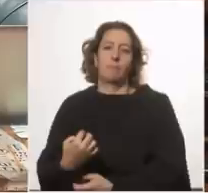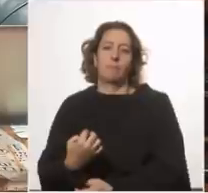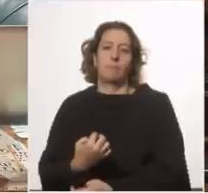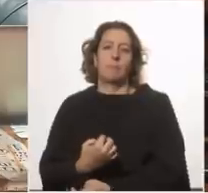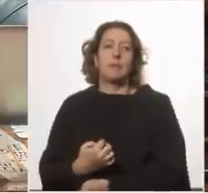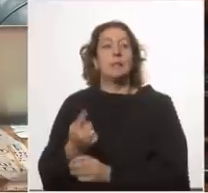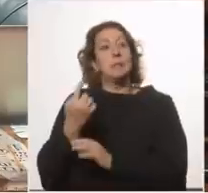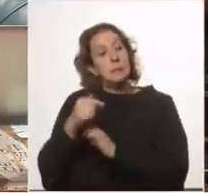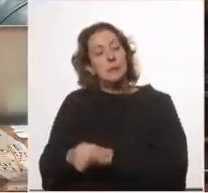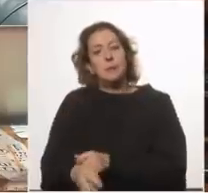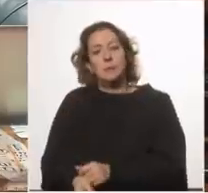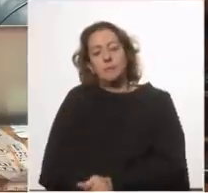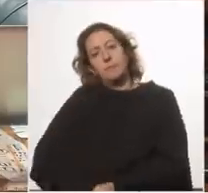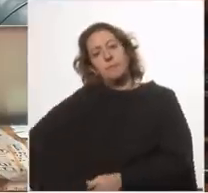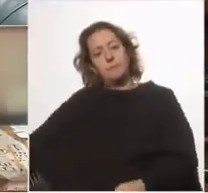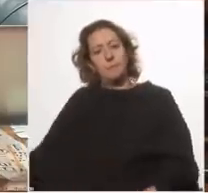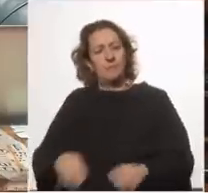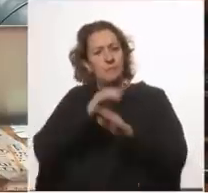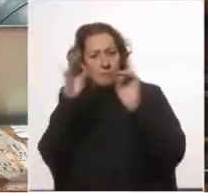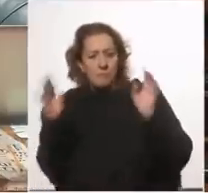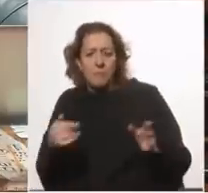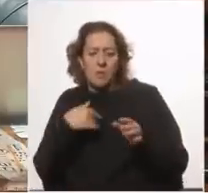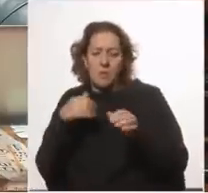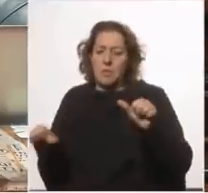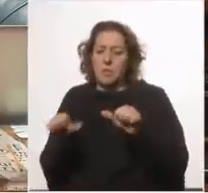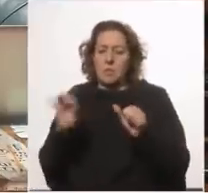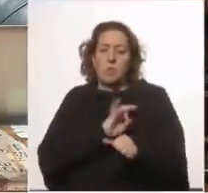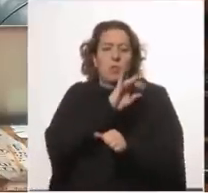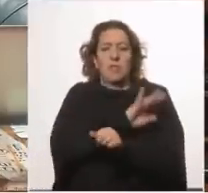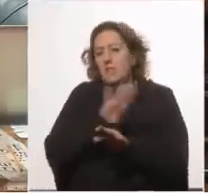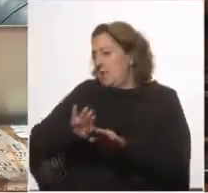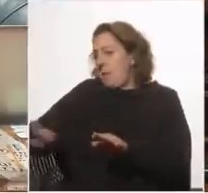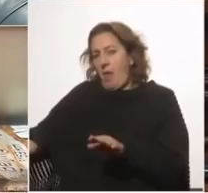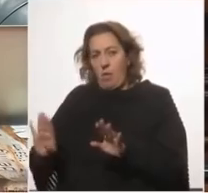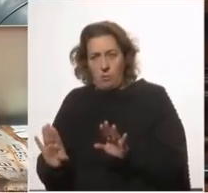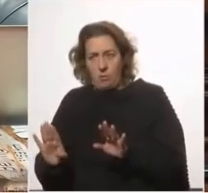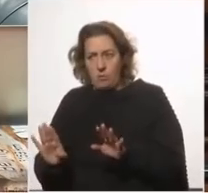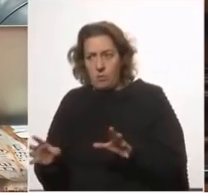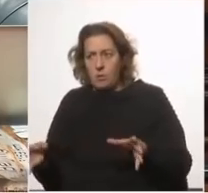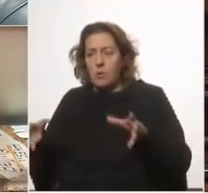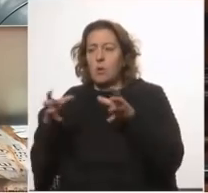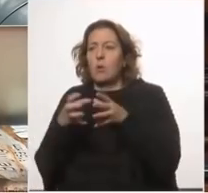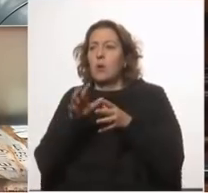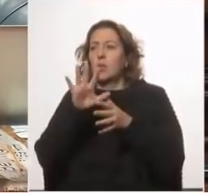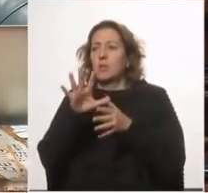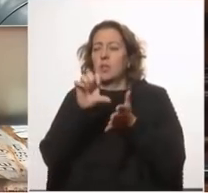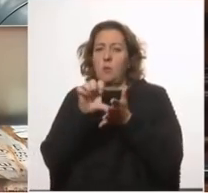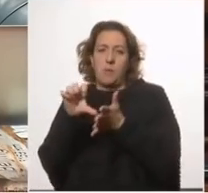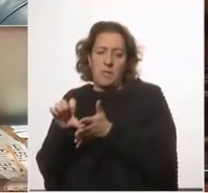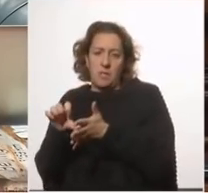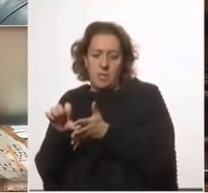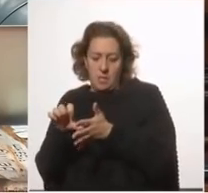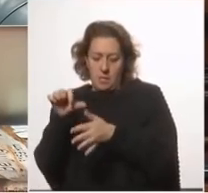pero para ser más estricto lo hicimos con Chile separado separamos a Chile de ese conjunto de cinco países